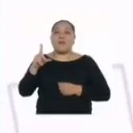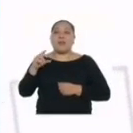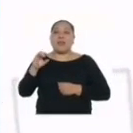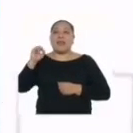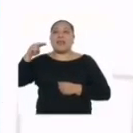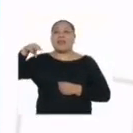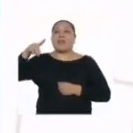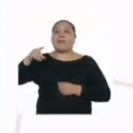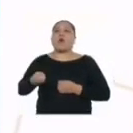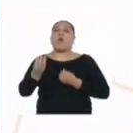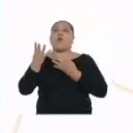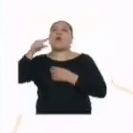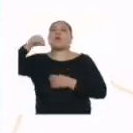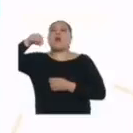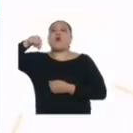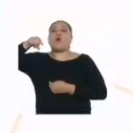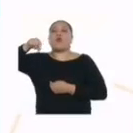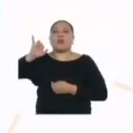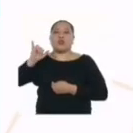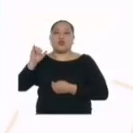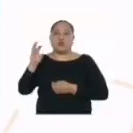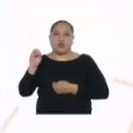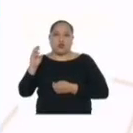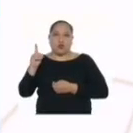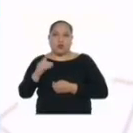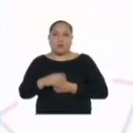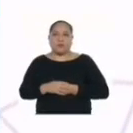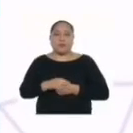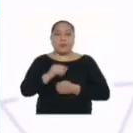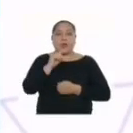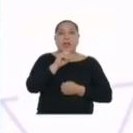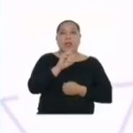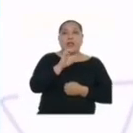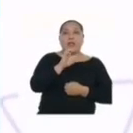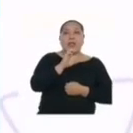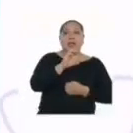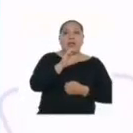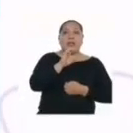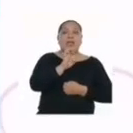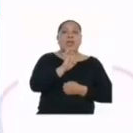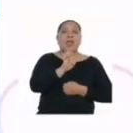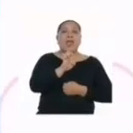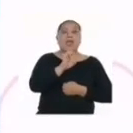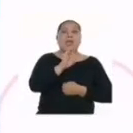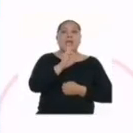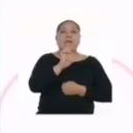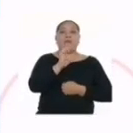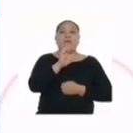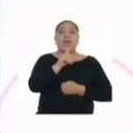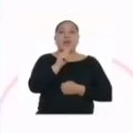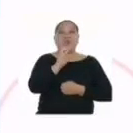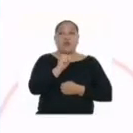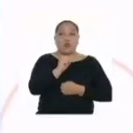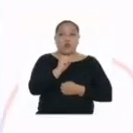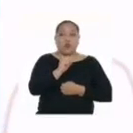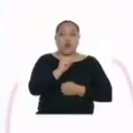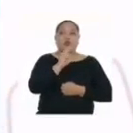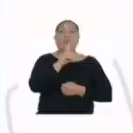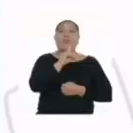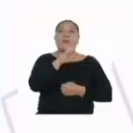cantidad de gotas de yodo. Y el efecto o la dependiente serían las proporciones de vitamina C.